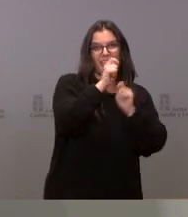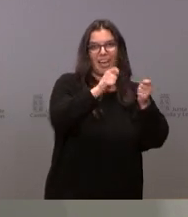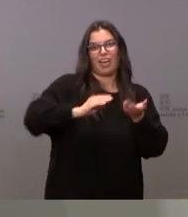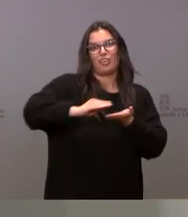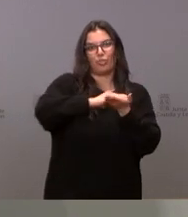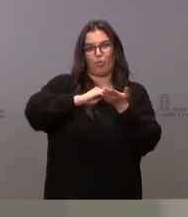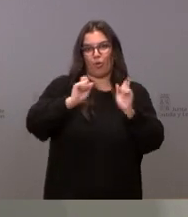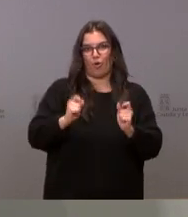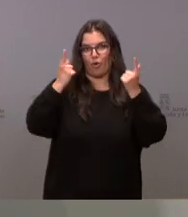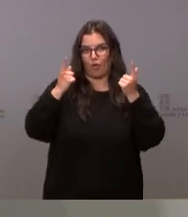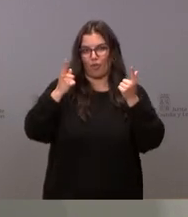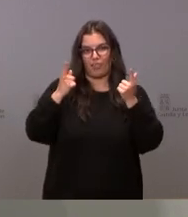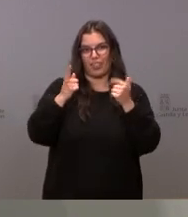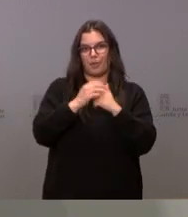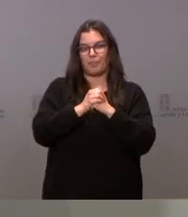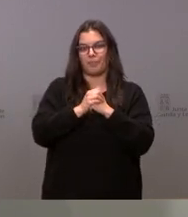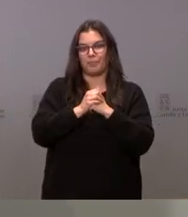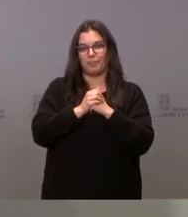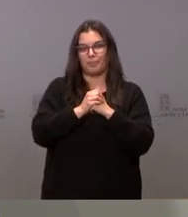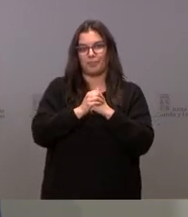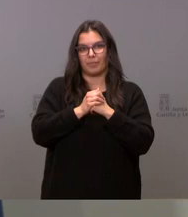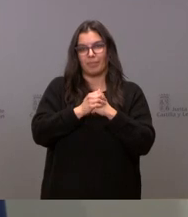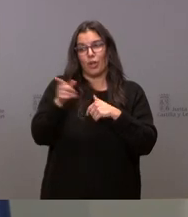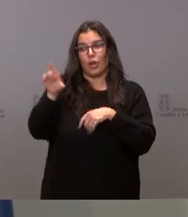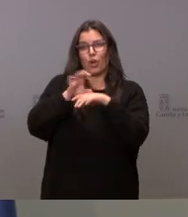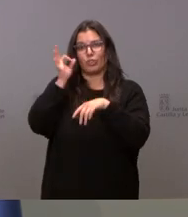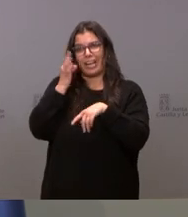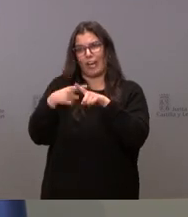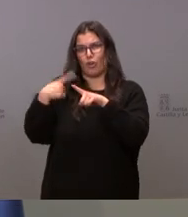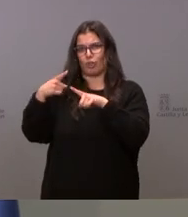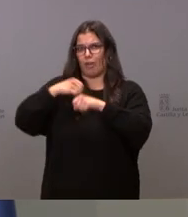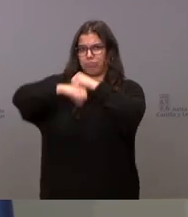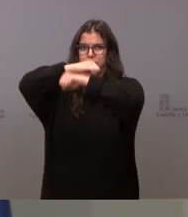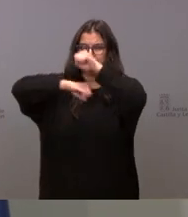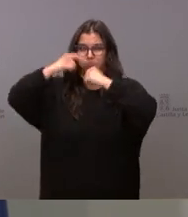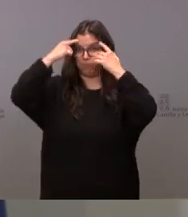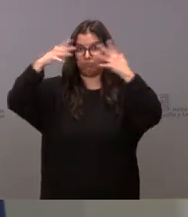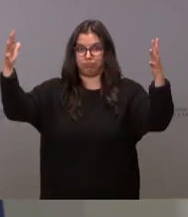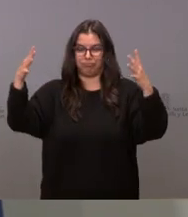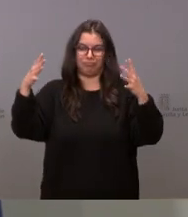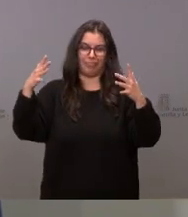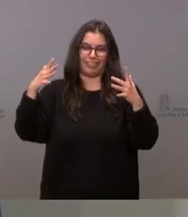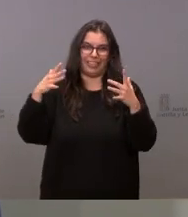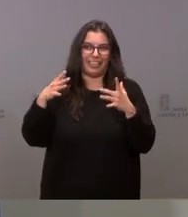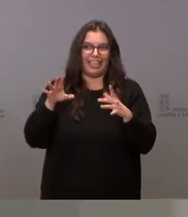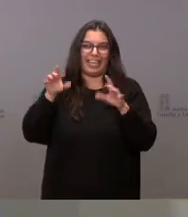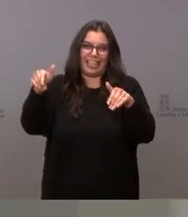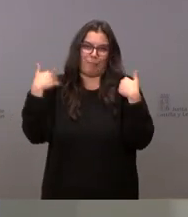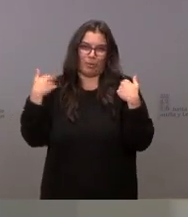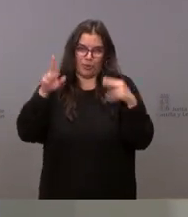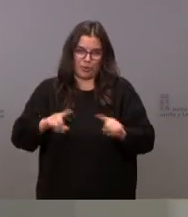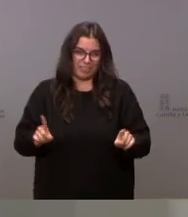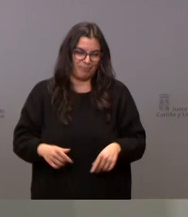definitiva pero bastantes cosas tiene ya la consejera las que no le tocan os conviene también decirlo